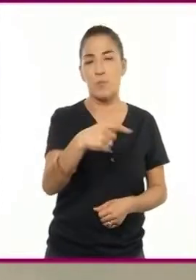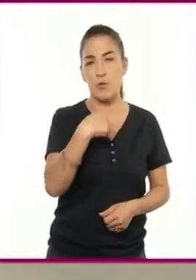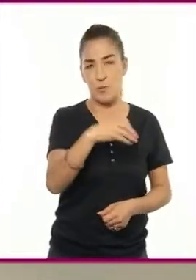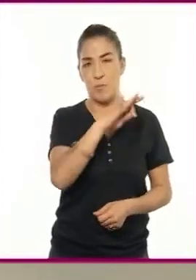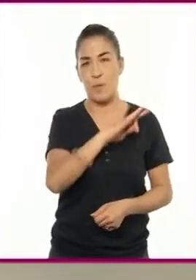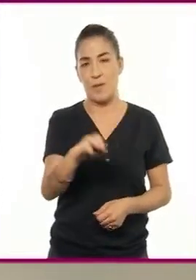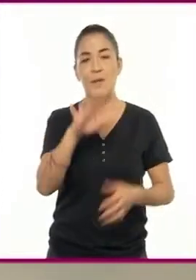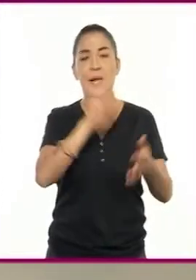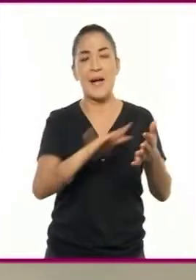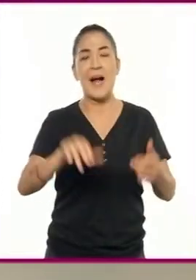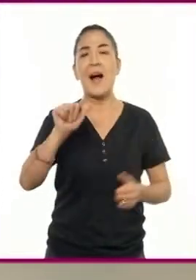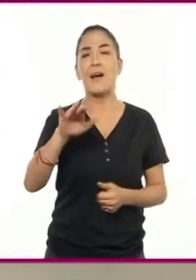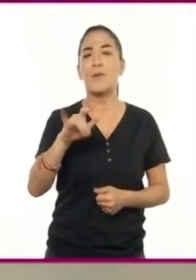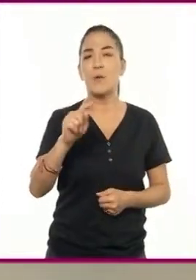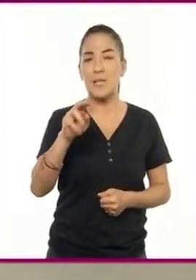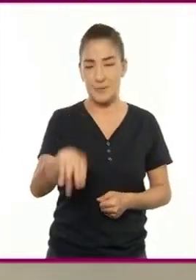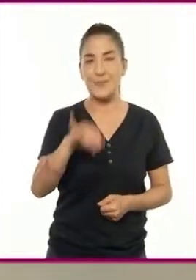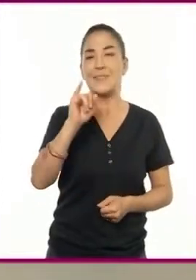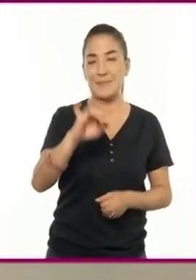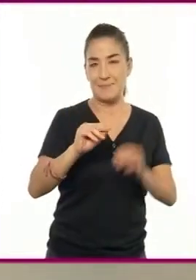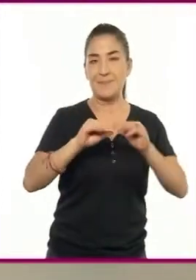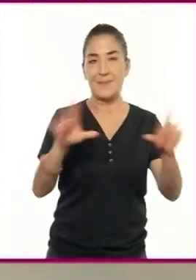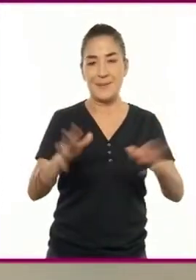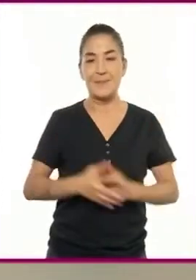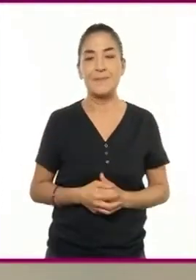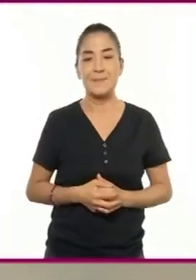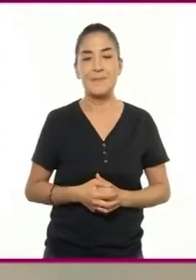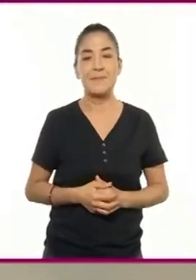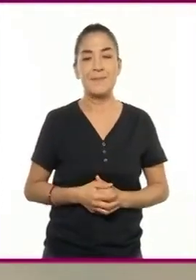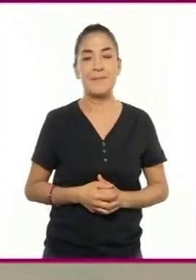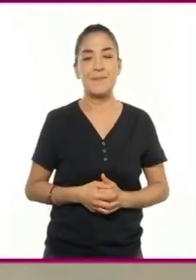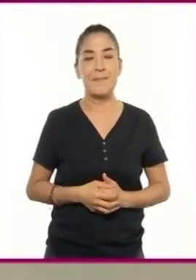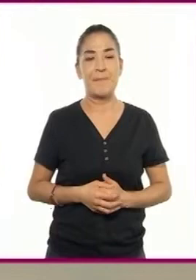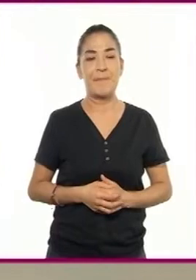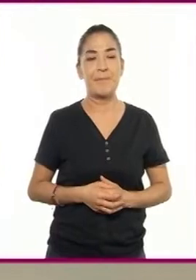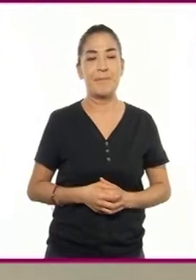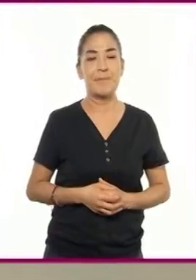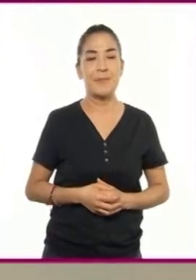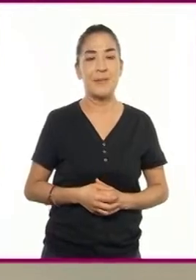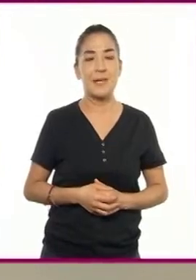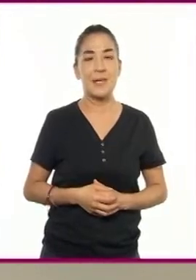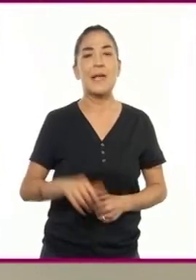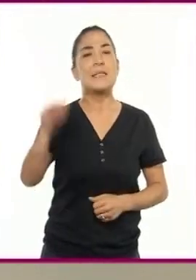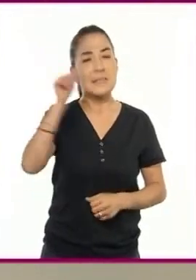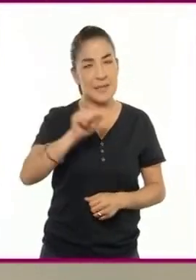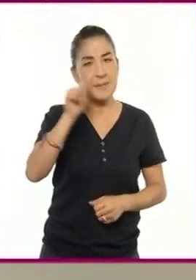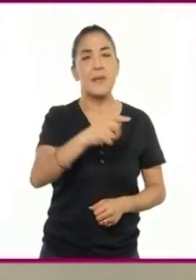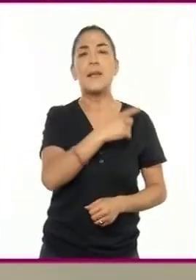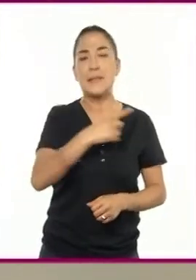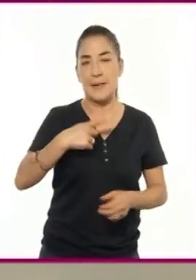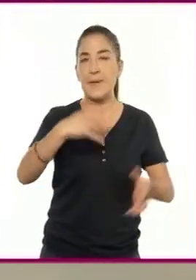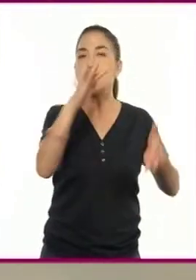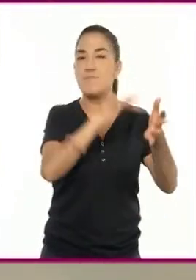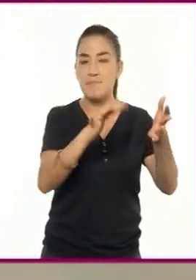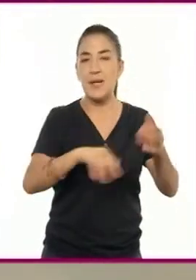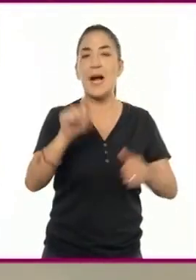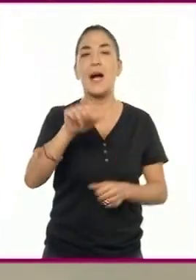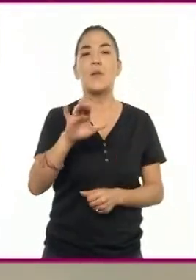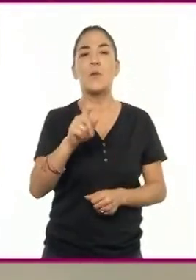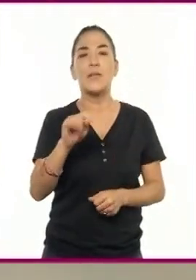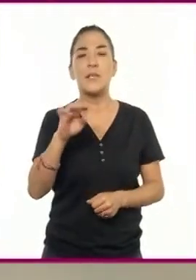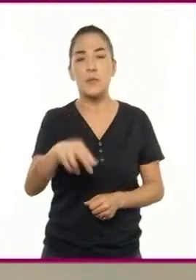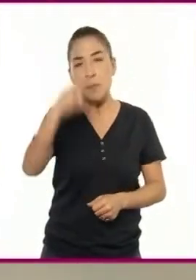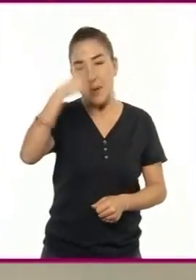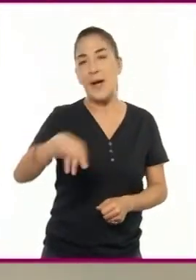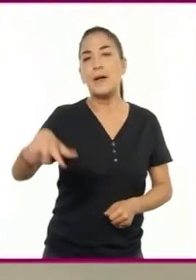leer las acotaciones? Claro que sí. Ah, sí. Siempre es bueno leer las acotaciones para que el equipo vaya